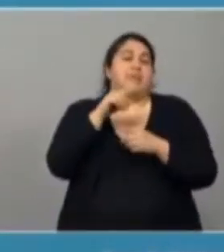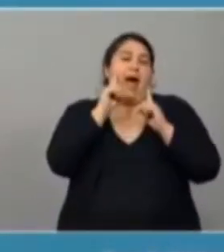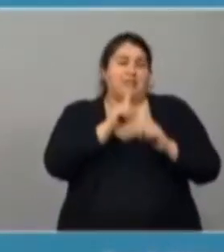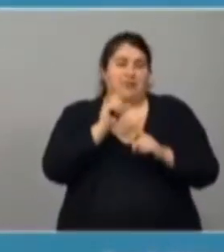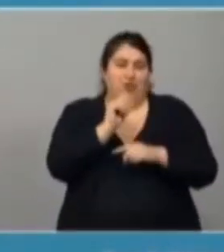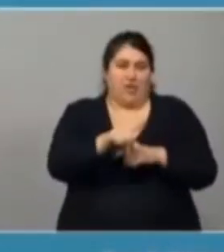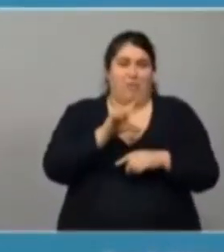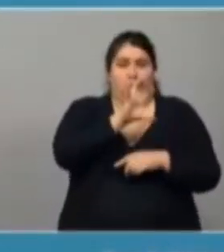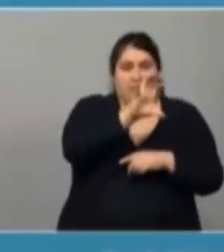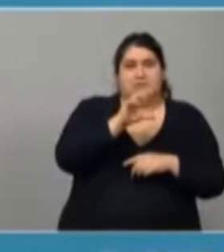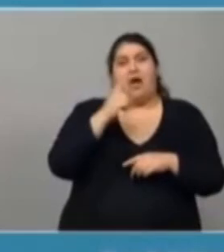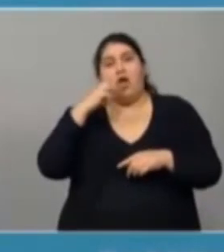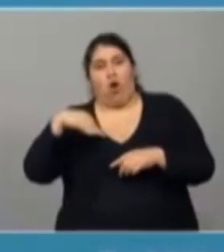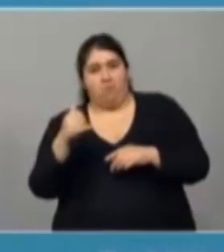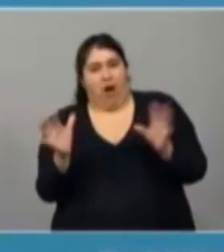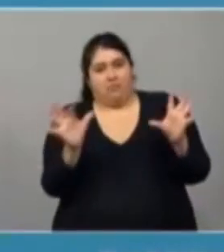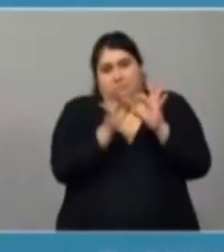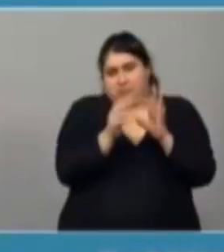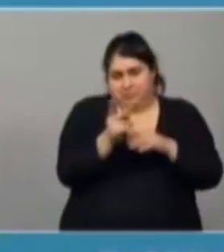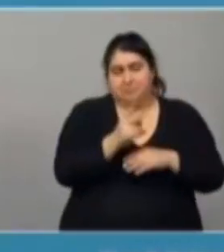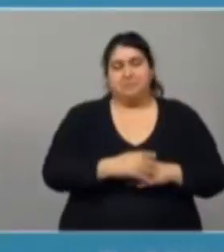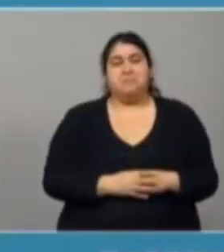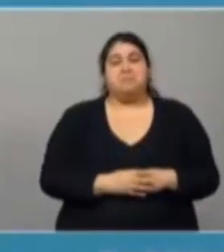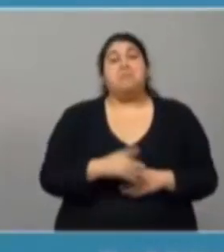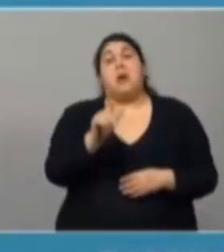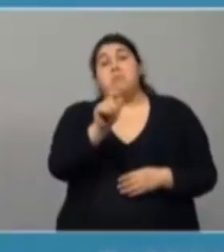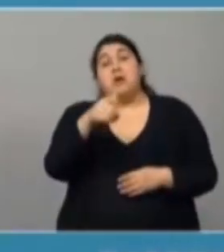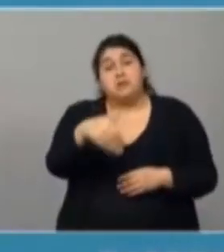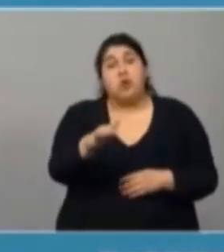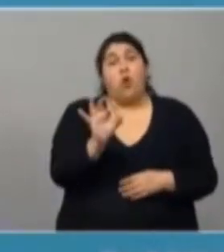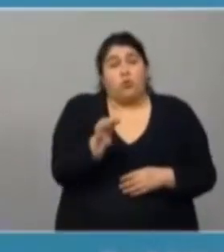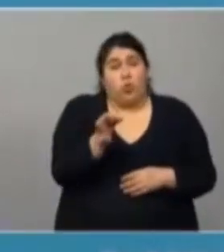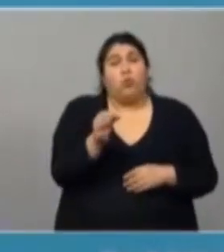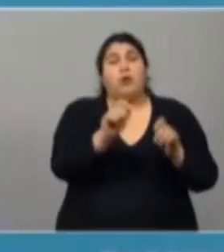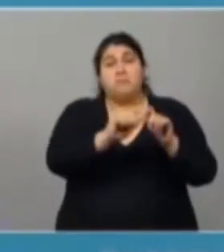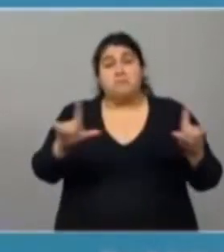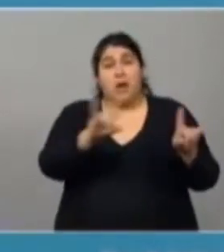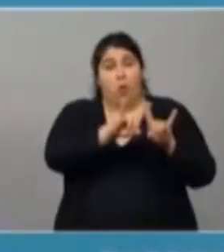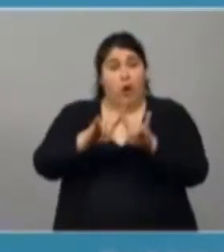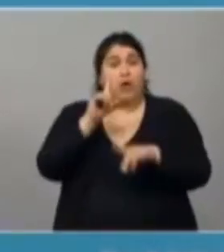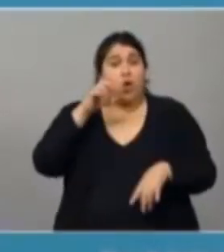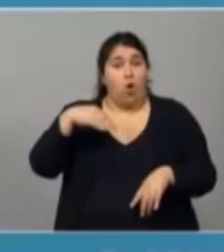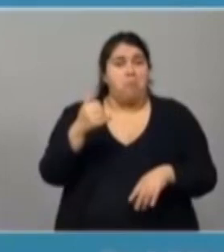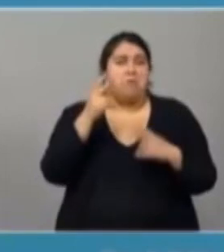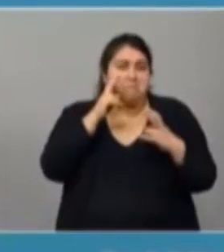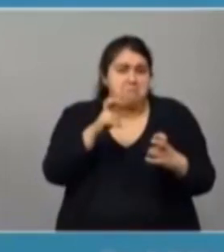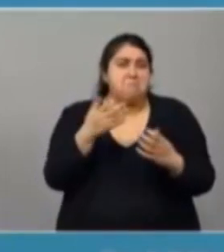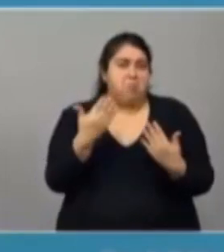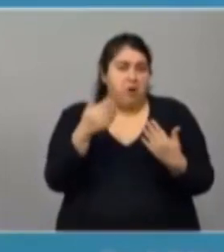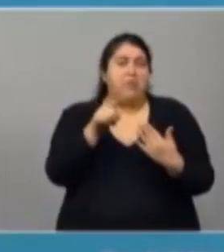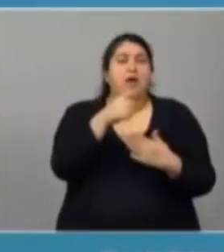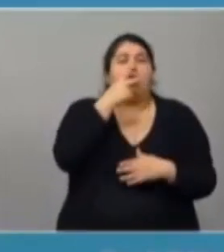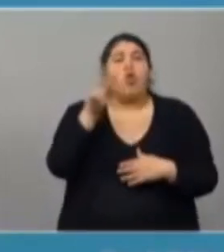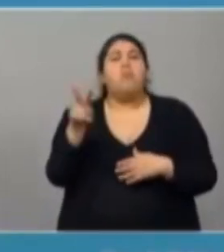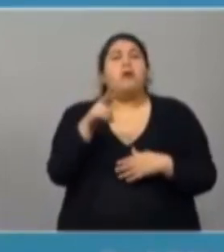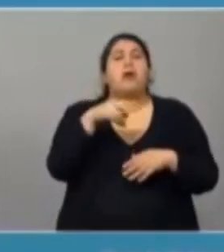Aires, el IOMA en particular. A partir del mes de octubre van a poder consultar en la página web del IOMA cuáles son las 2.000